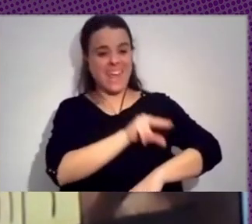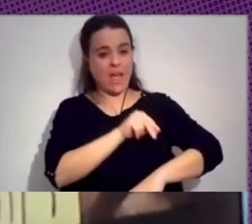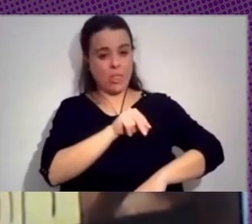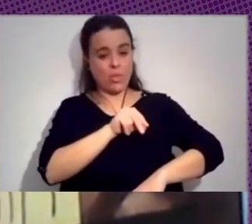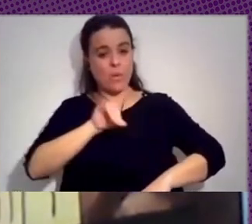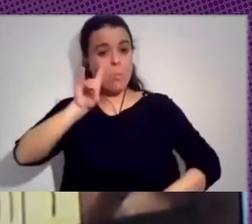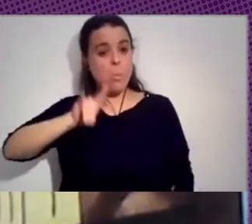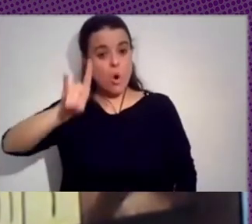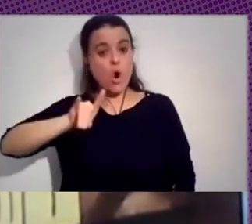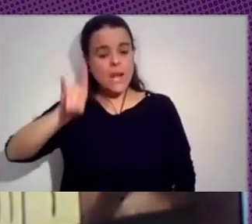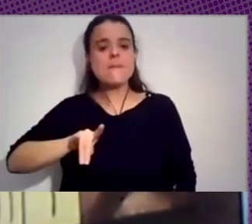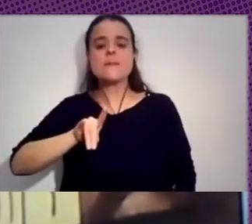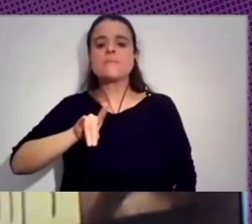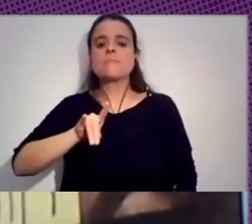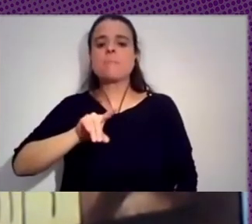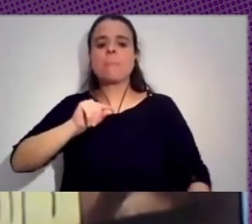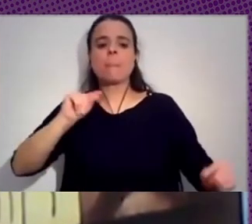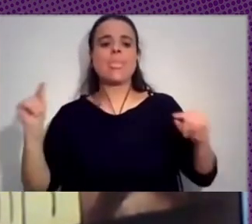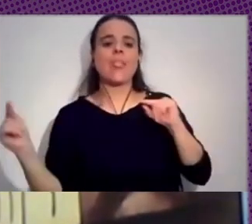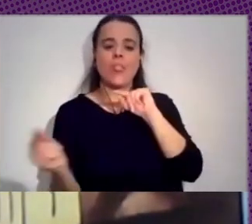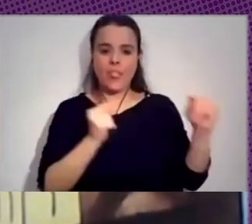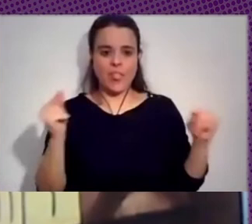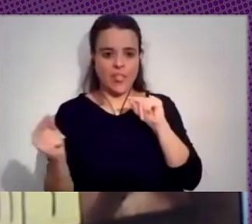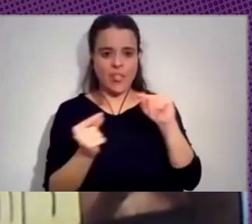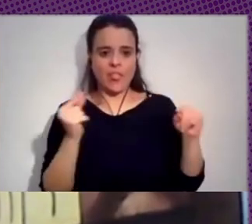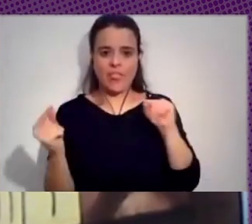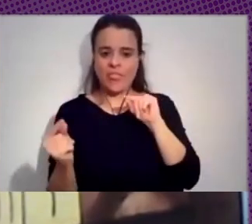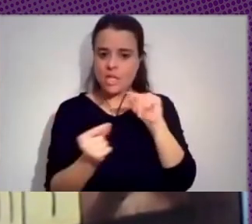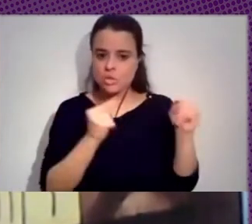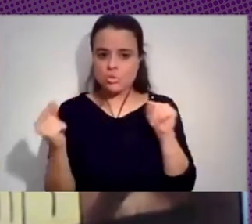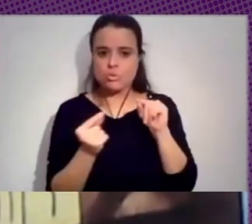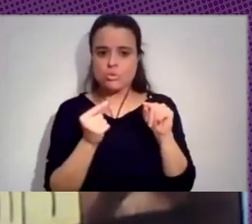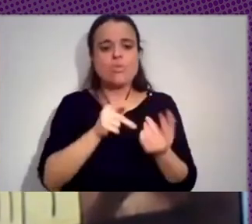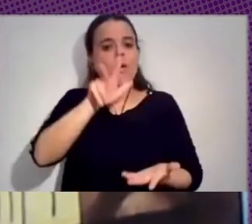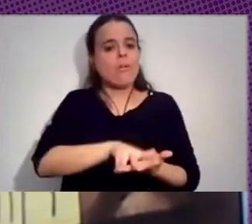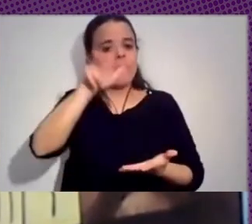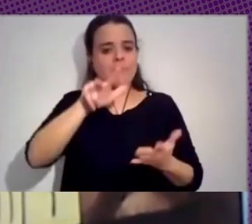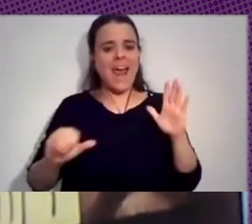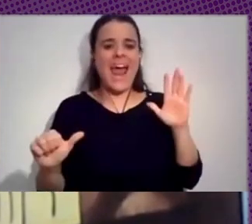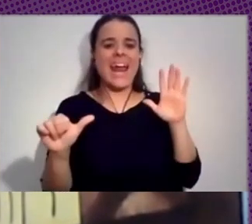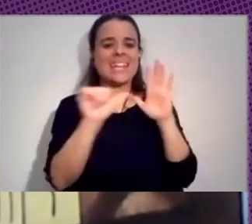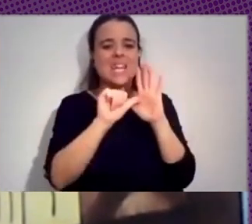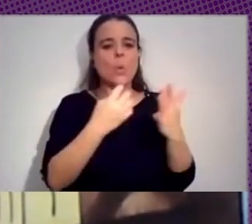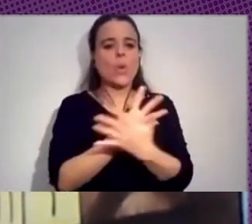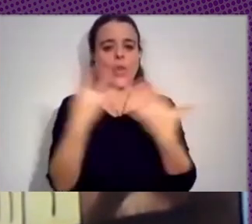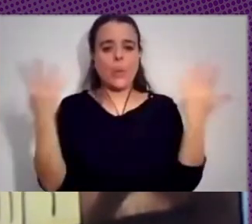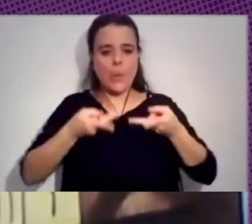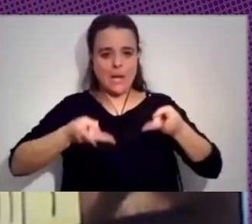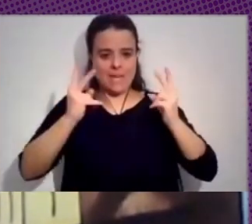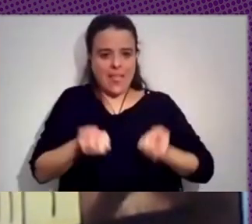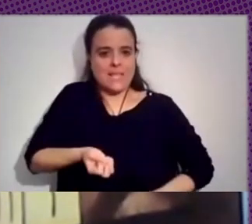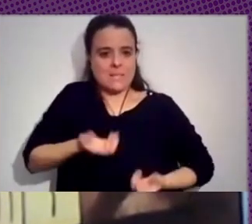forma llegó a cerrar una discusión y a convalidar el artículo 19 de libertad de expresión sin limitantes